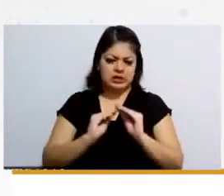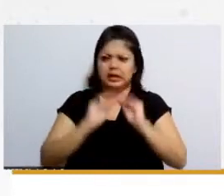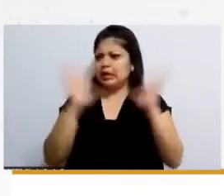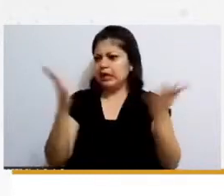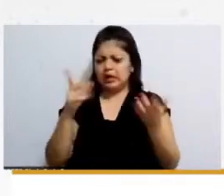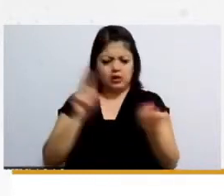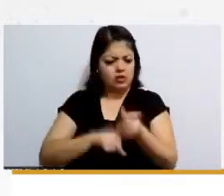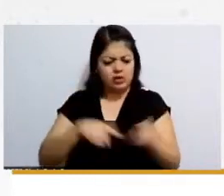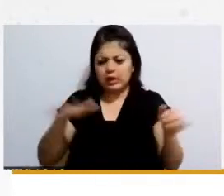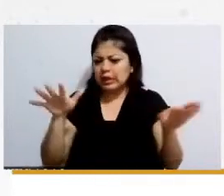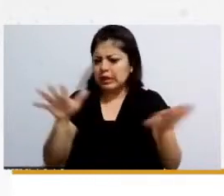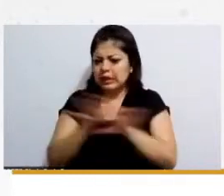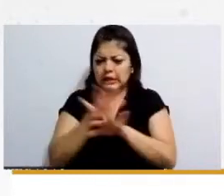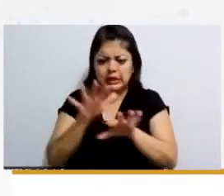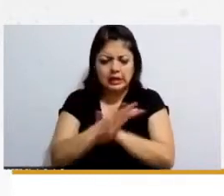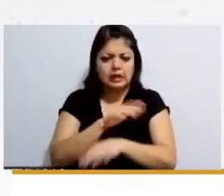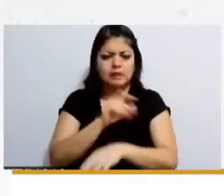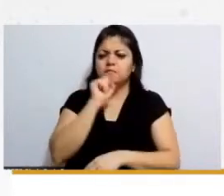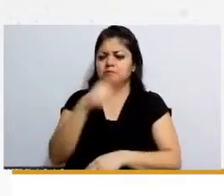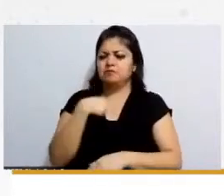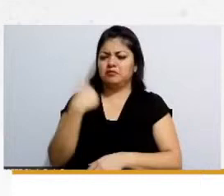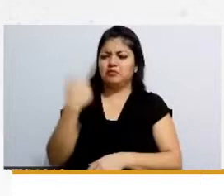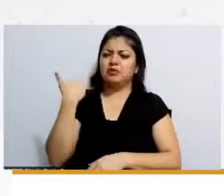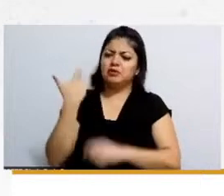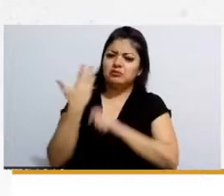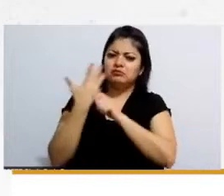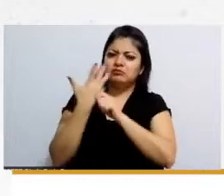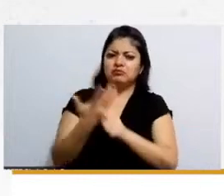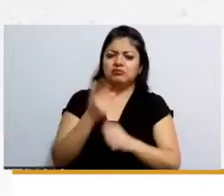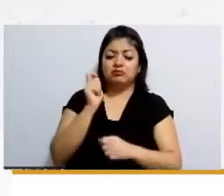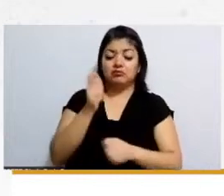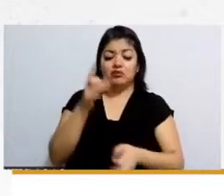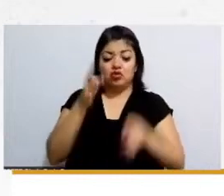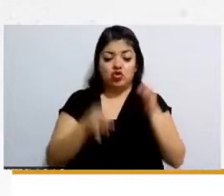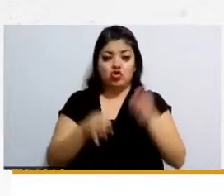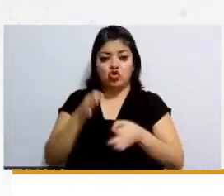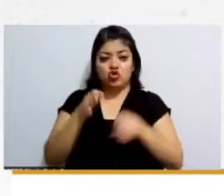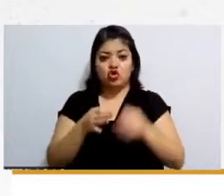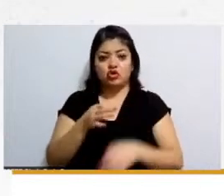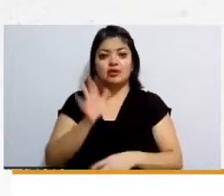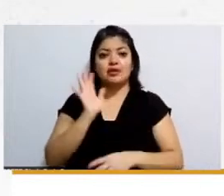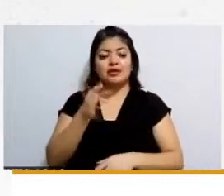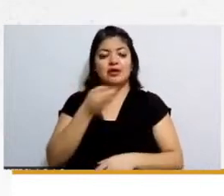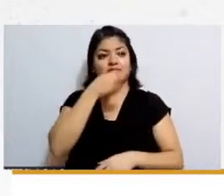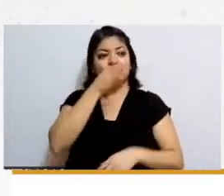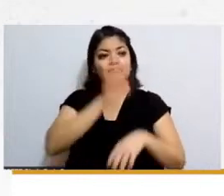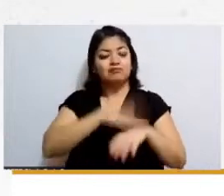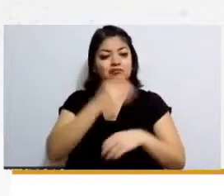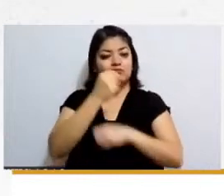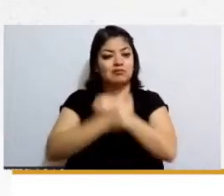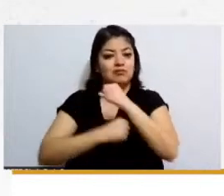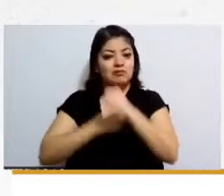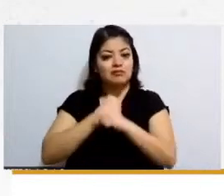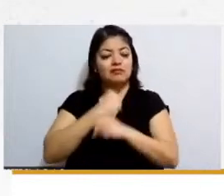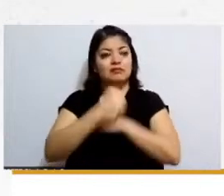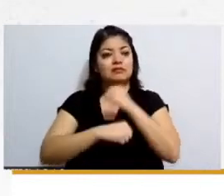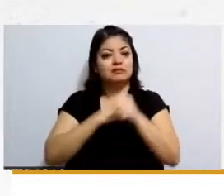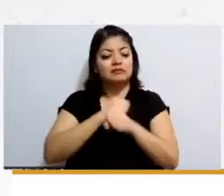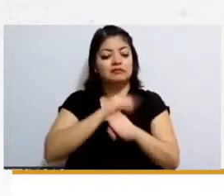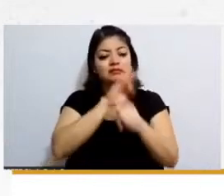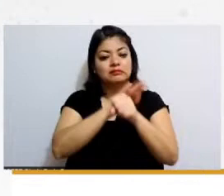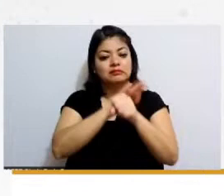mencionaba de ya llevaban años la corte mencionando y amparando a hombres